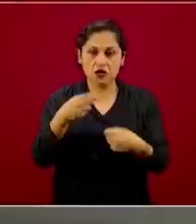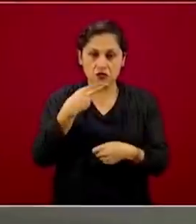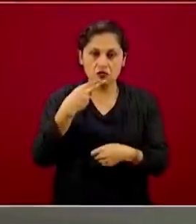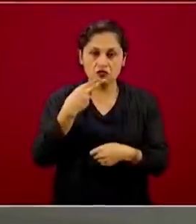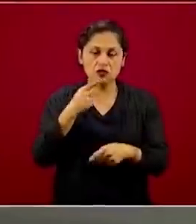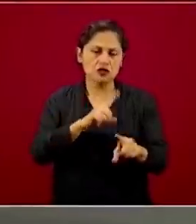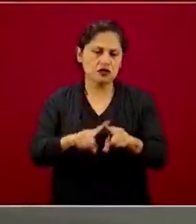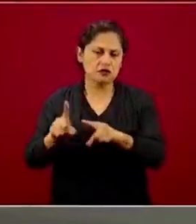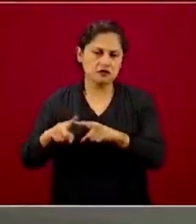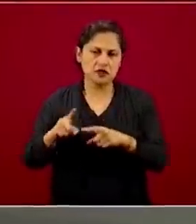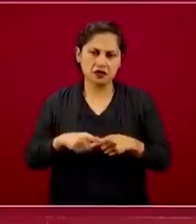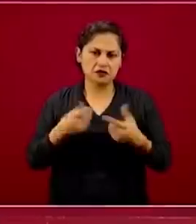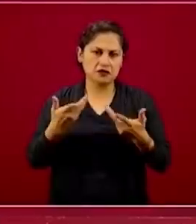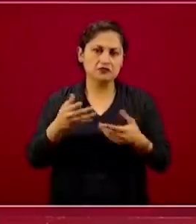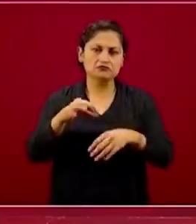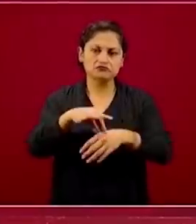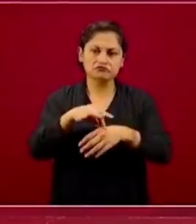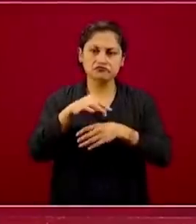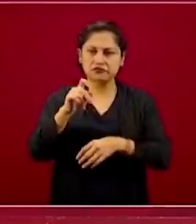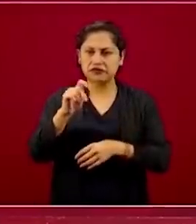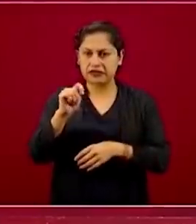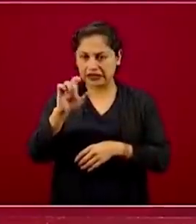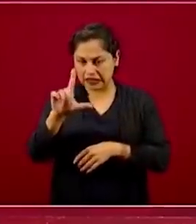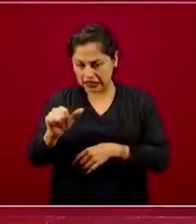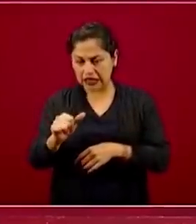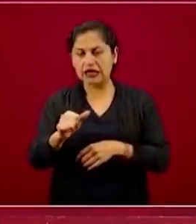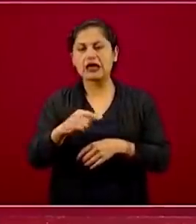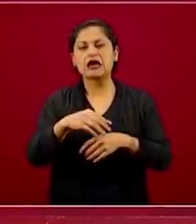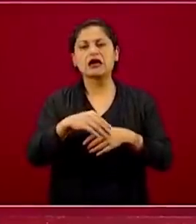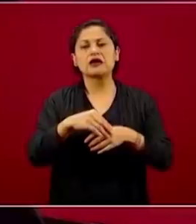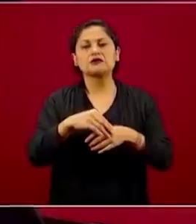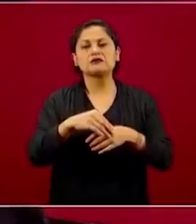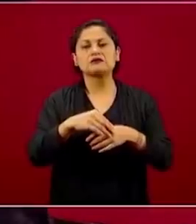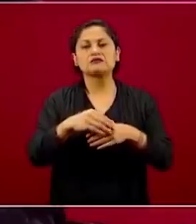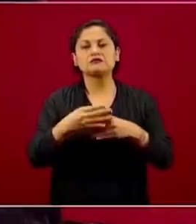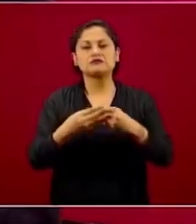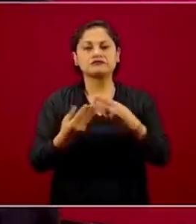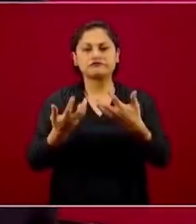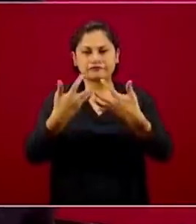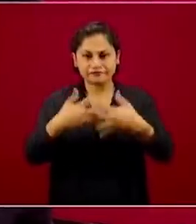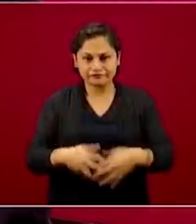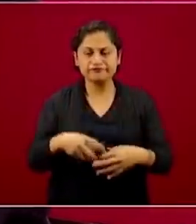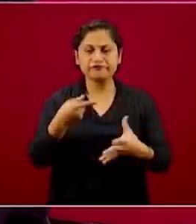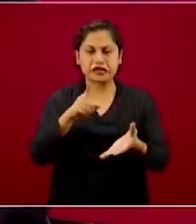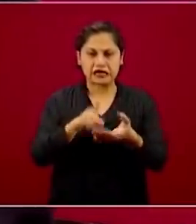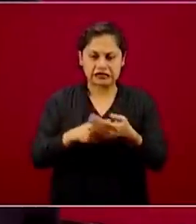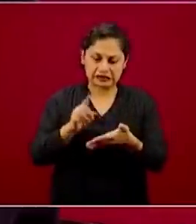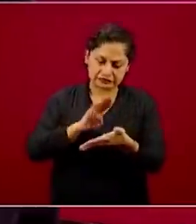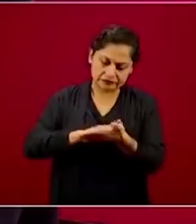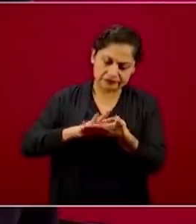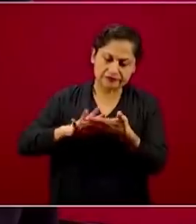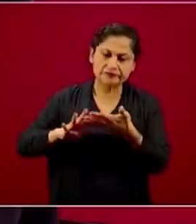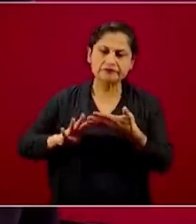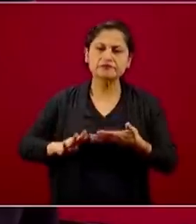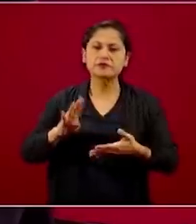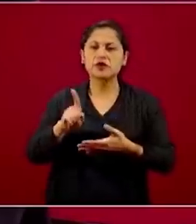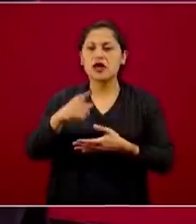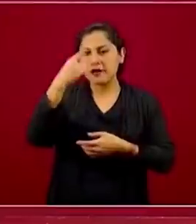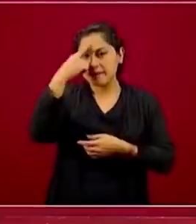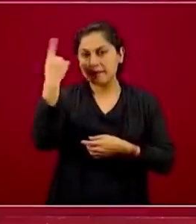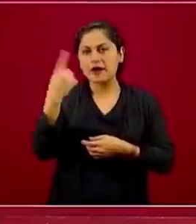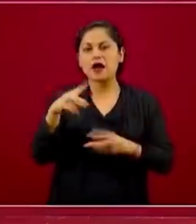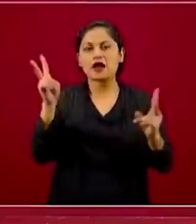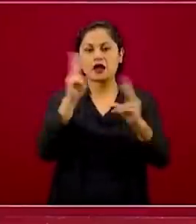textil, es decir, de tela con distintas características de porosidad y por lo tanto capacidad de filtrado,